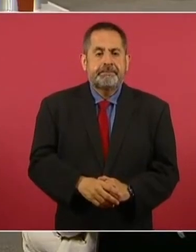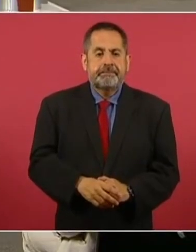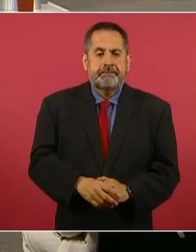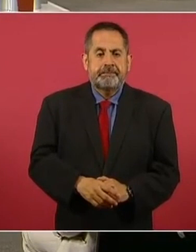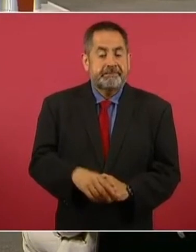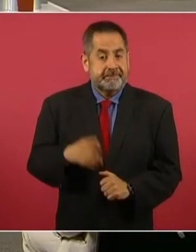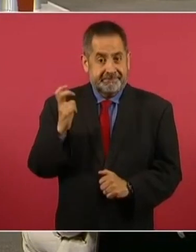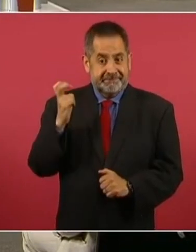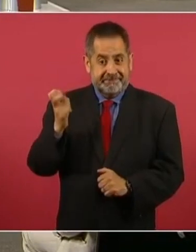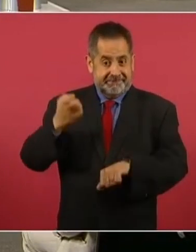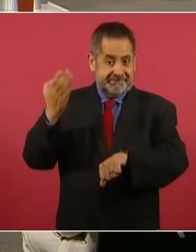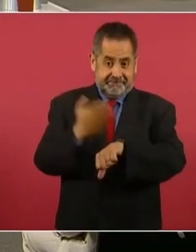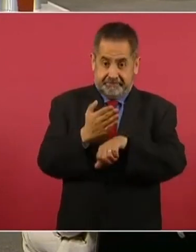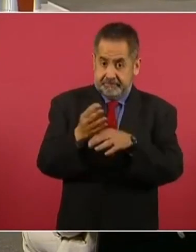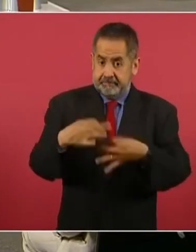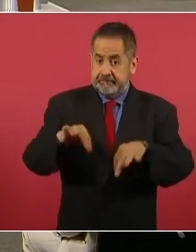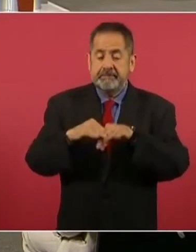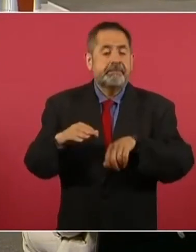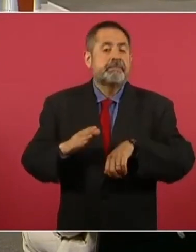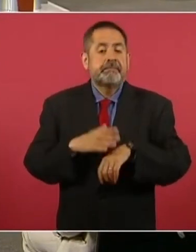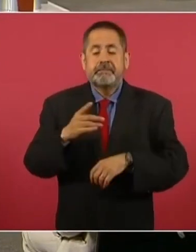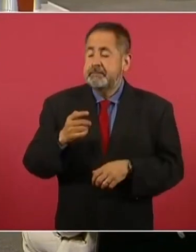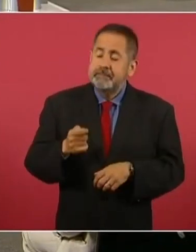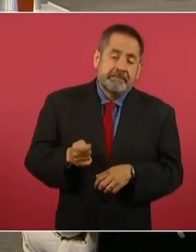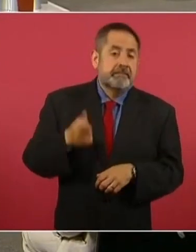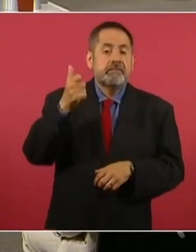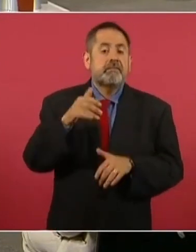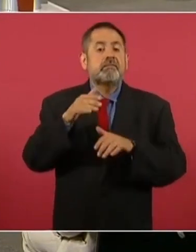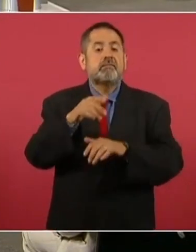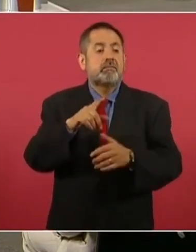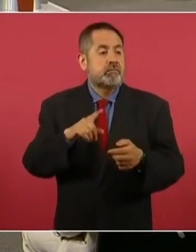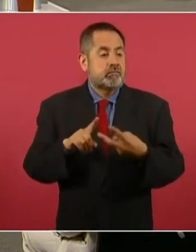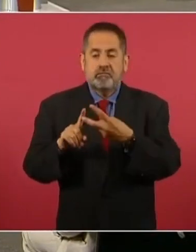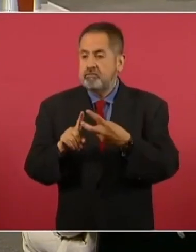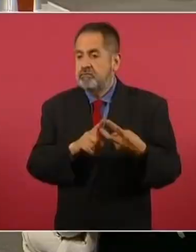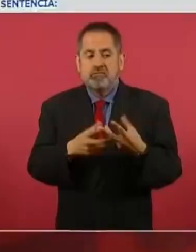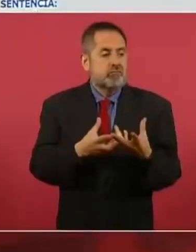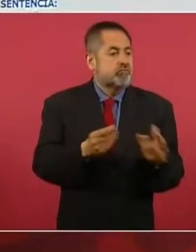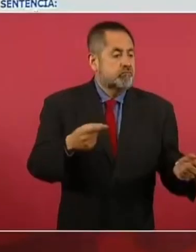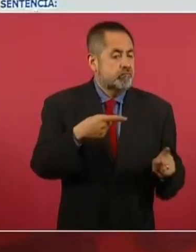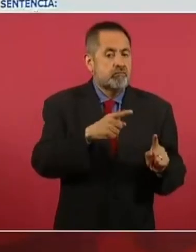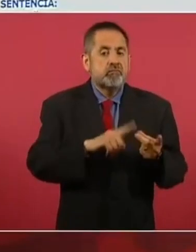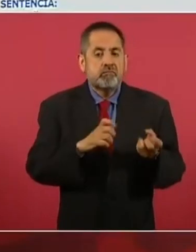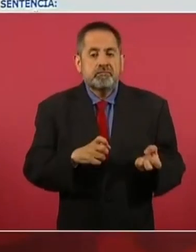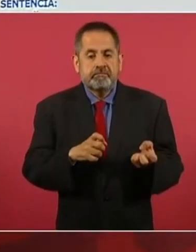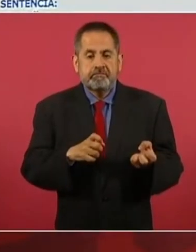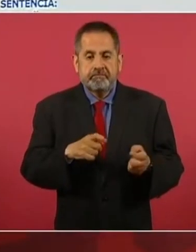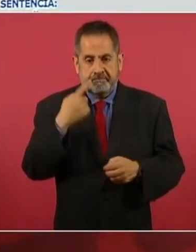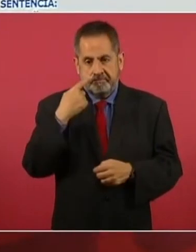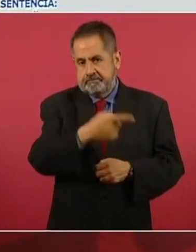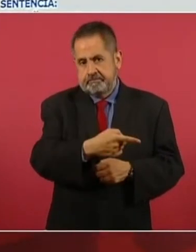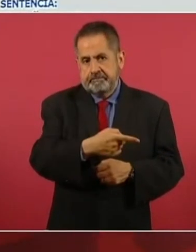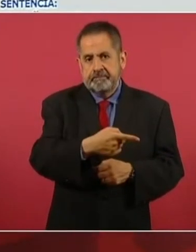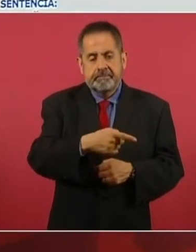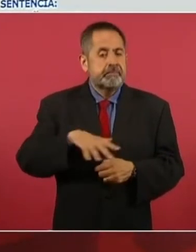esta sentencia es relevante porque es la primer sentencia por desaparición forzada que se presenta en el Estado